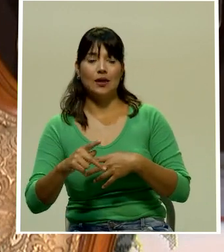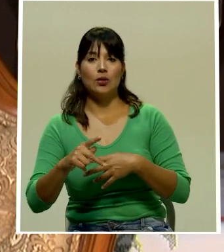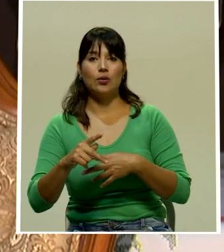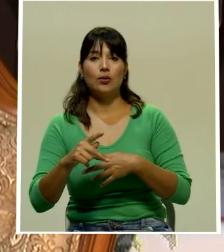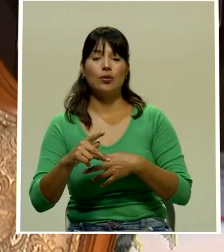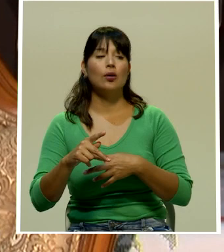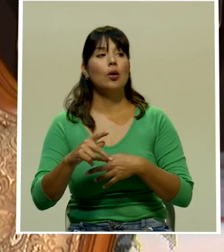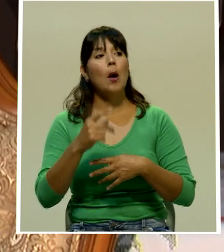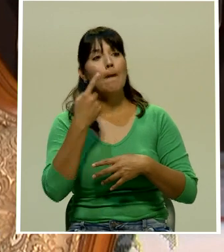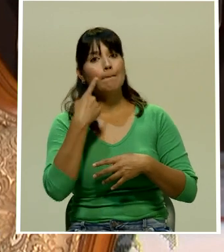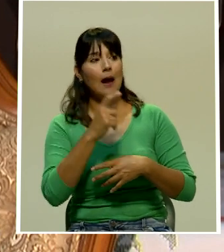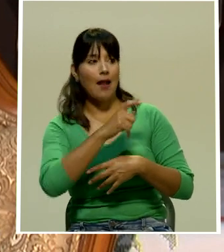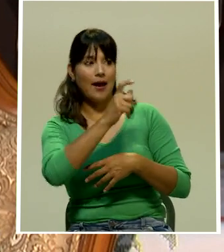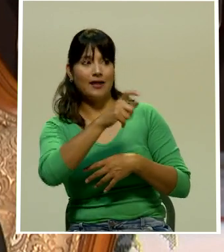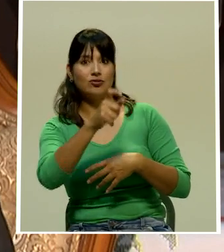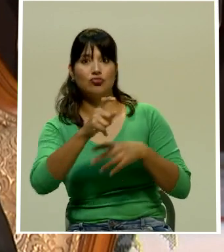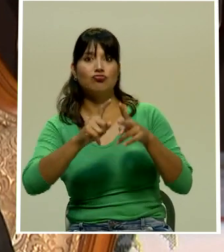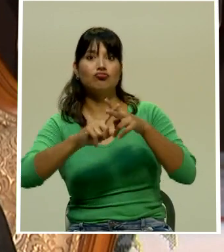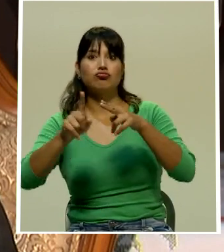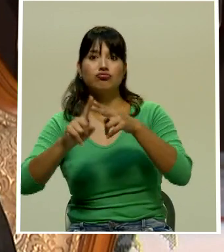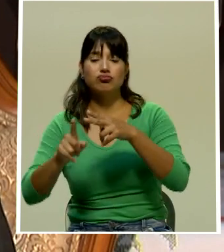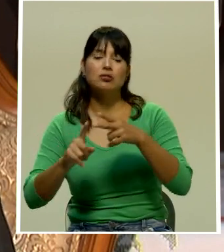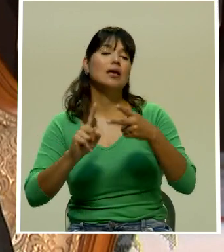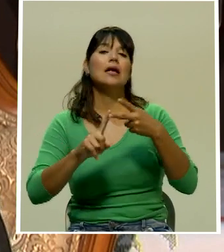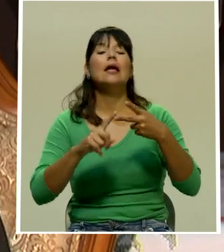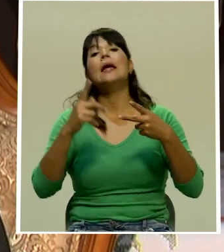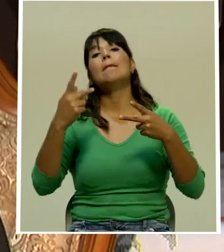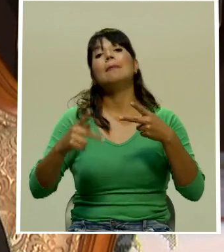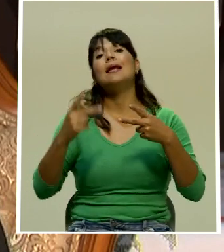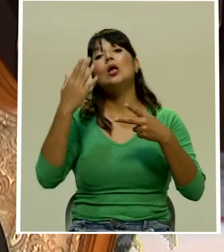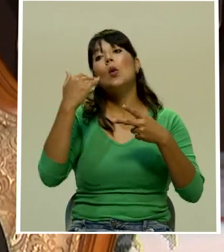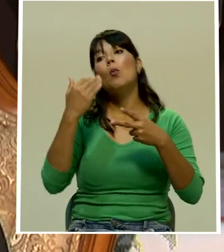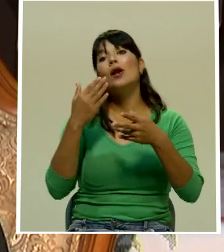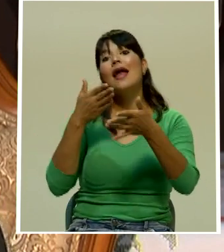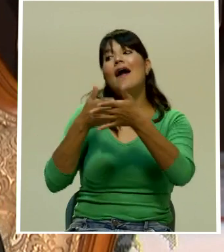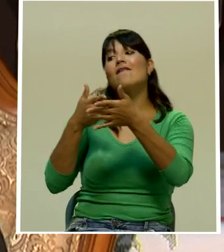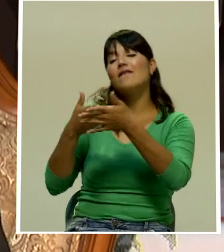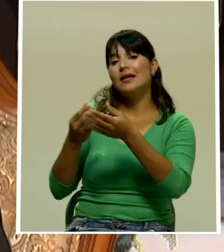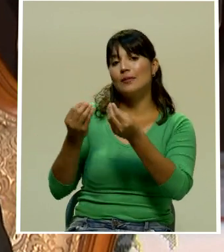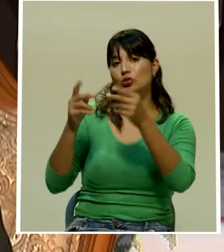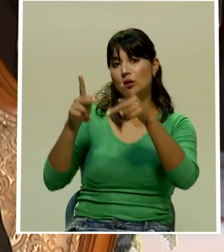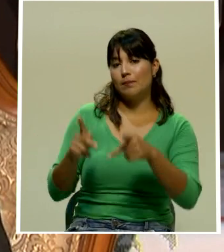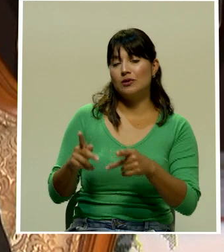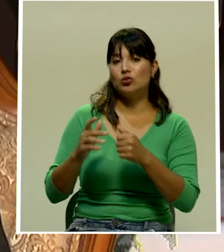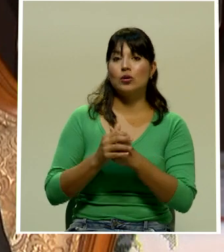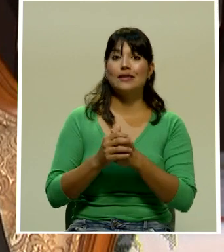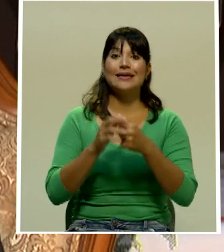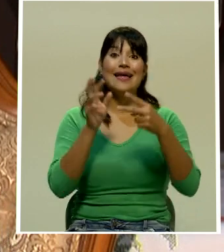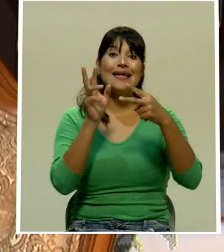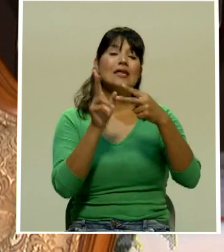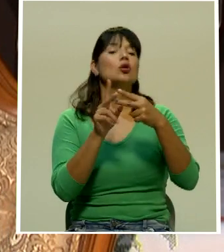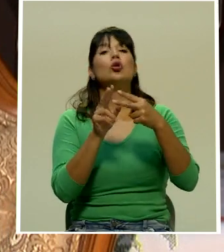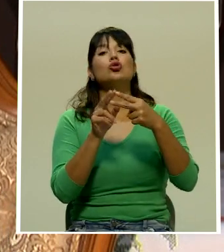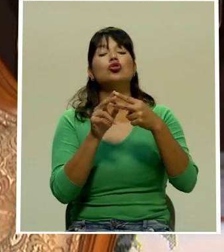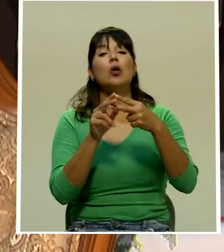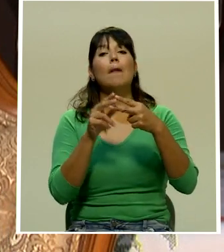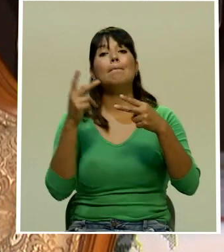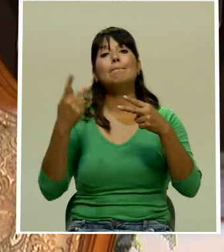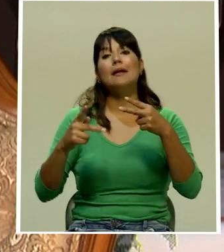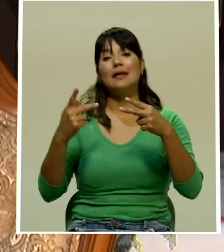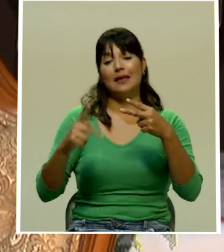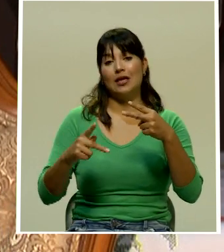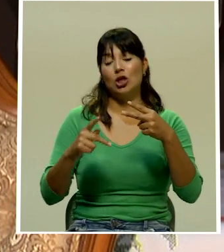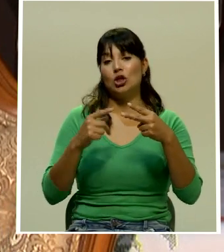investigan hechos que afectan a la colectividad de los ciudadanos. Esos fueron los peligros por los que la fiscalía estaba